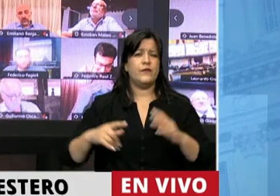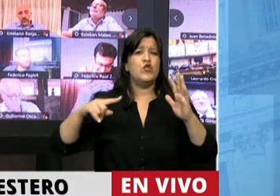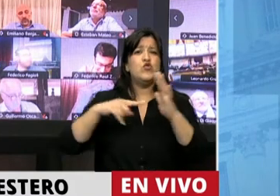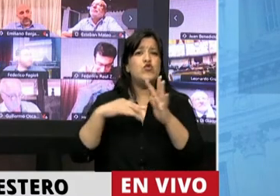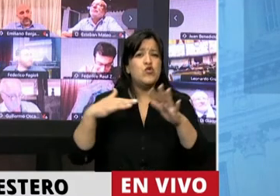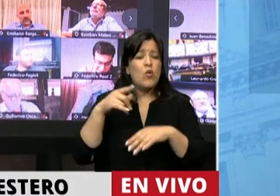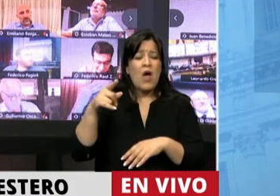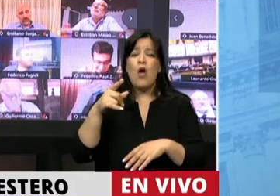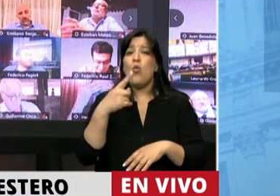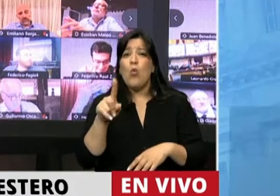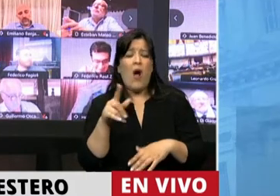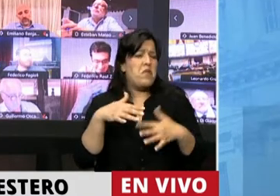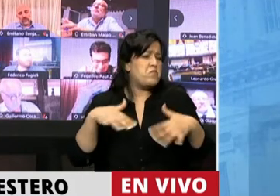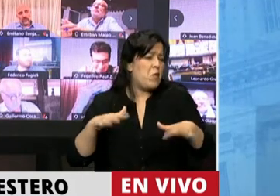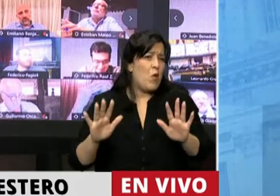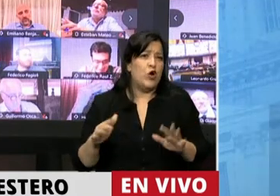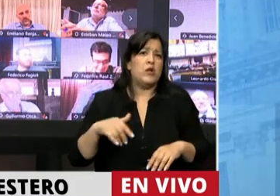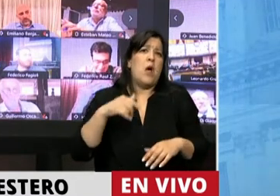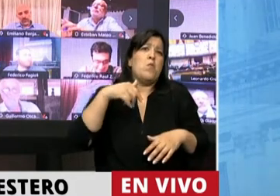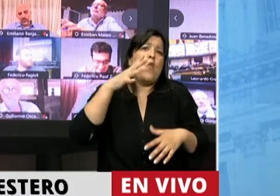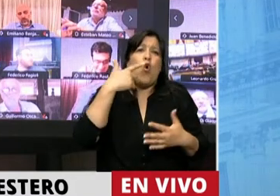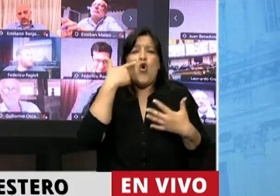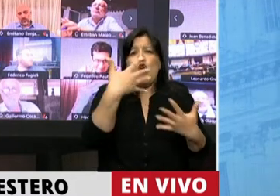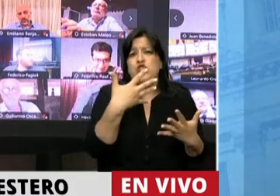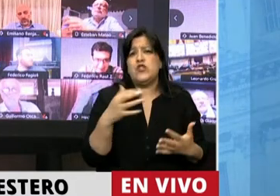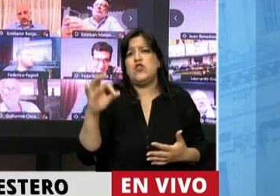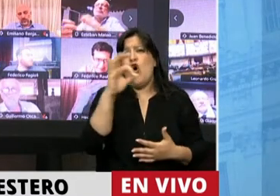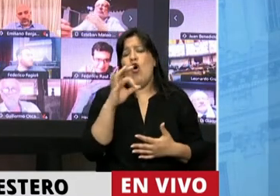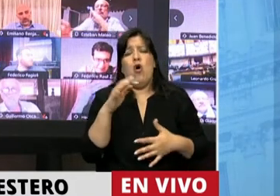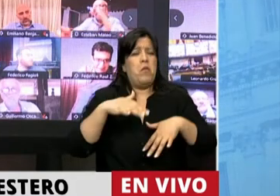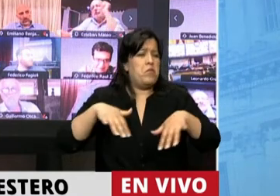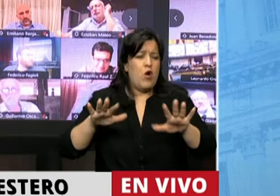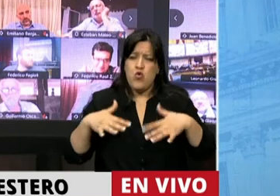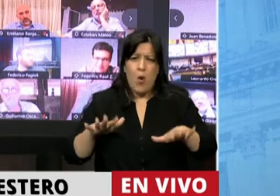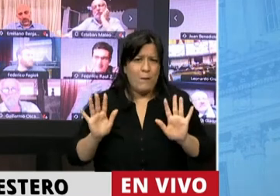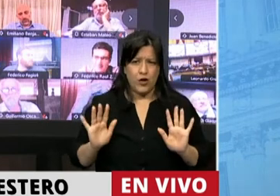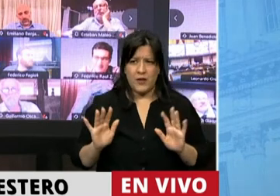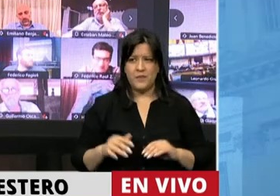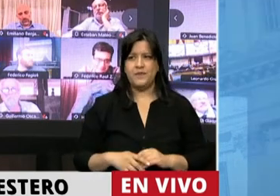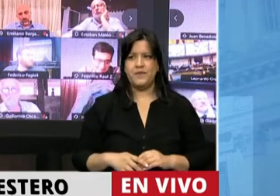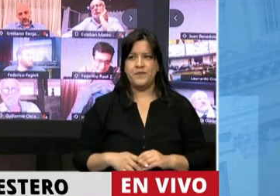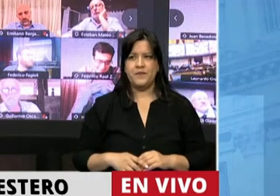alterna, más allá de que sea un lugar muy conocido del presidente de nuestra legislatura,